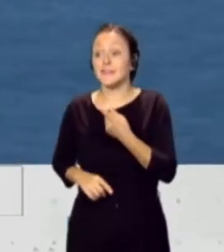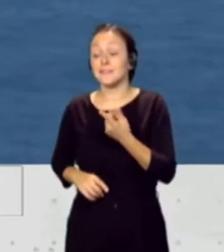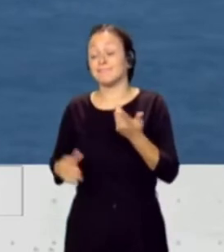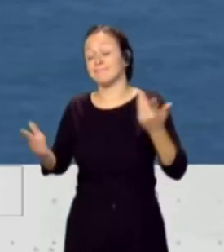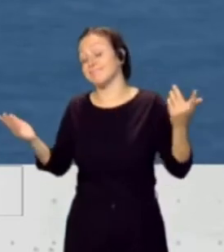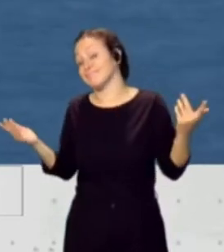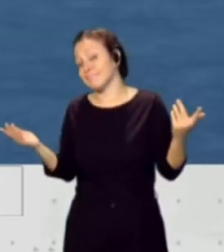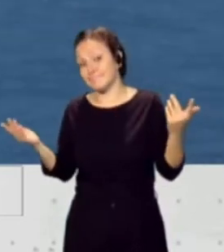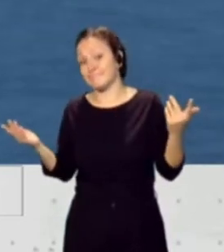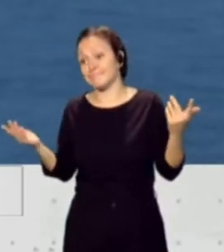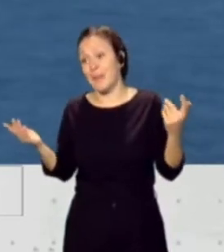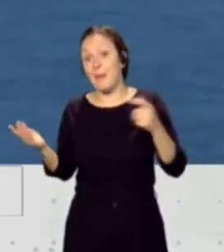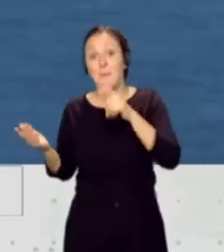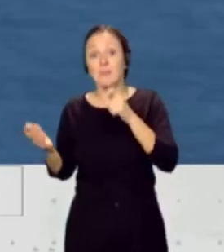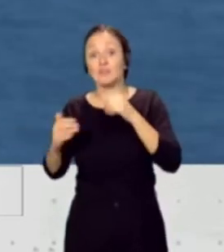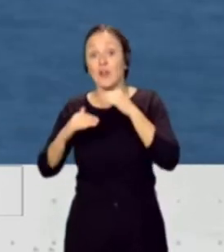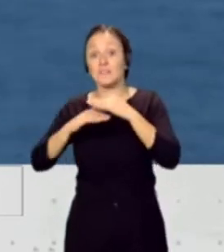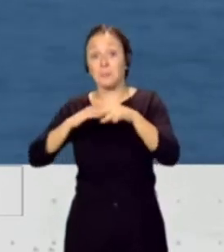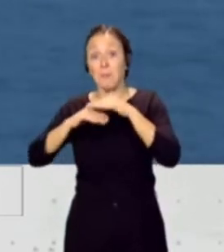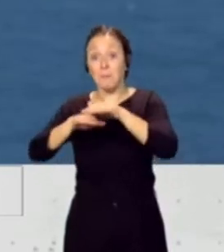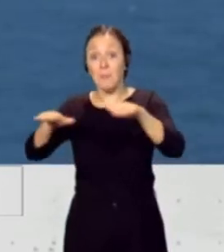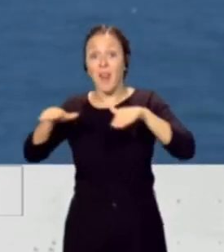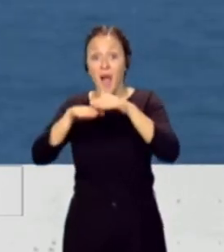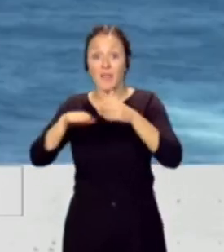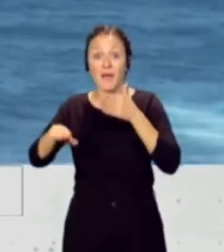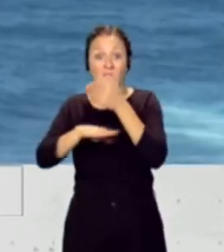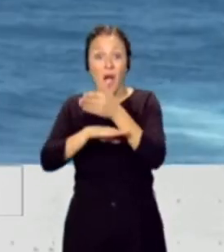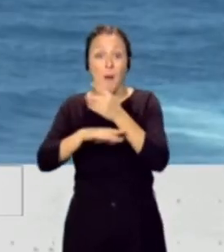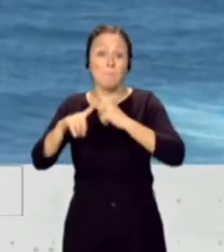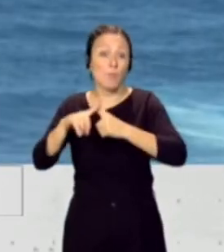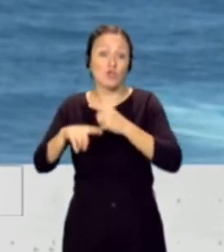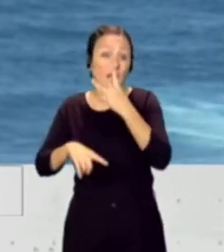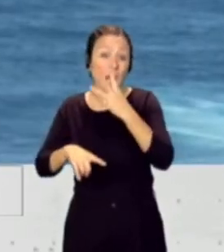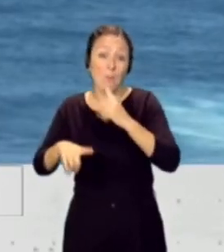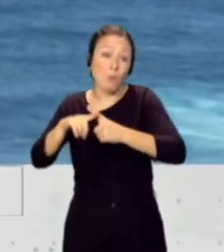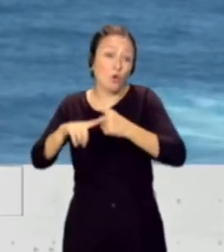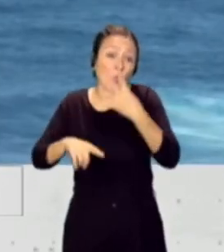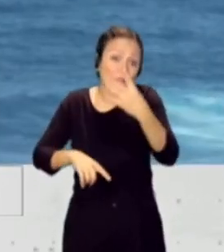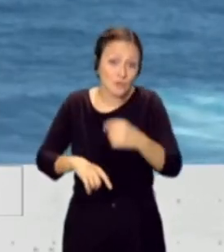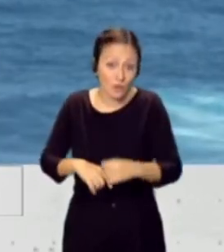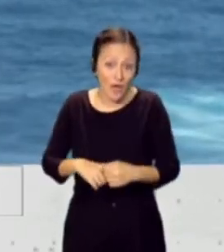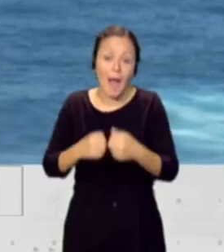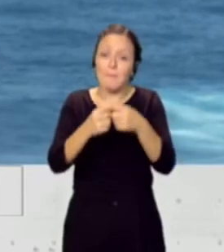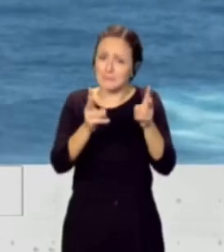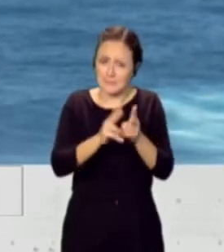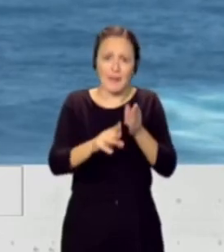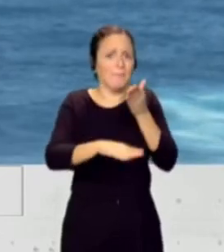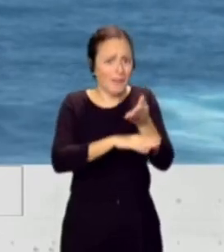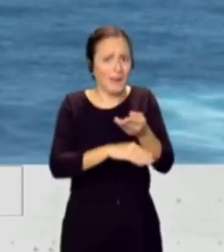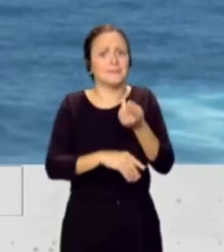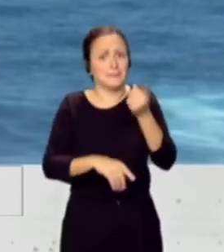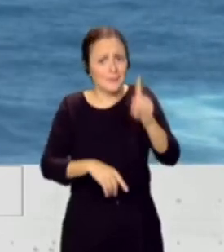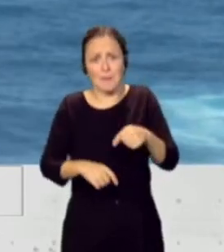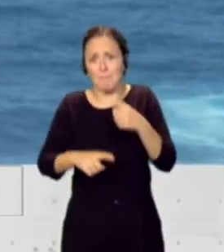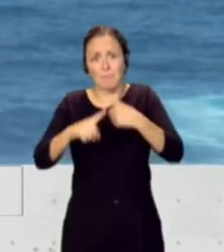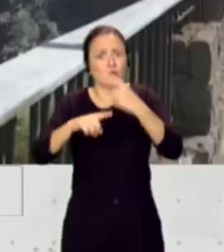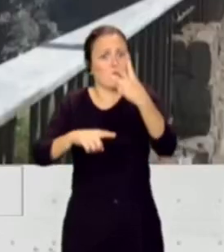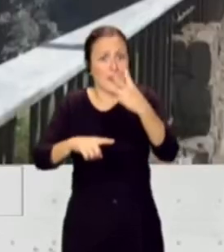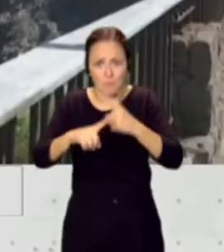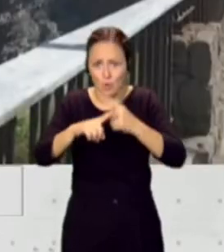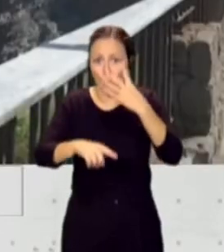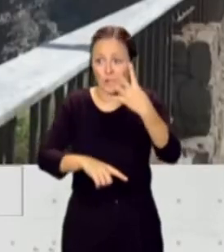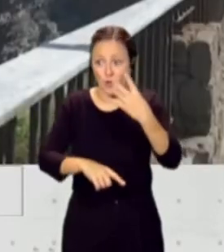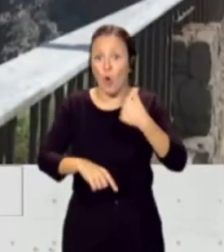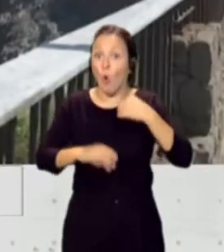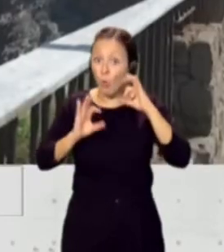triplica, cuadruplica el número de personas que van a acudir a playas y a piscinas y ahí comprobamos también eso es lo que le he indicado muchas veces al